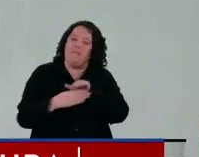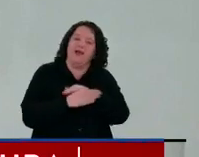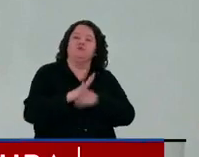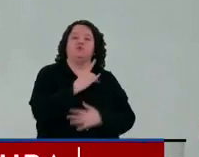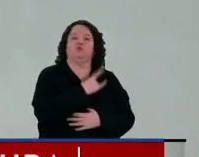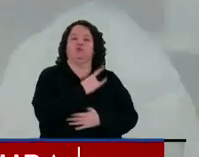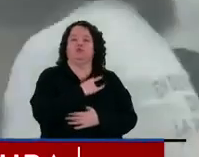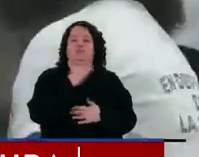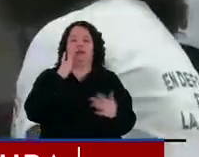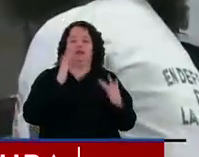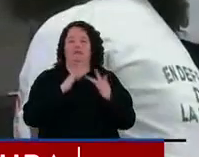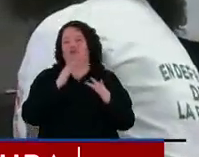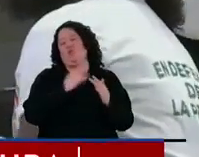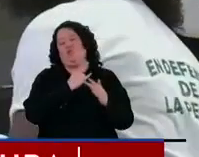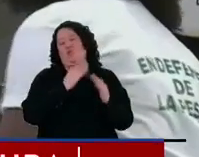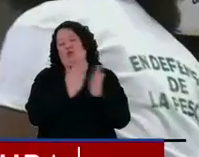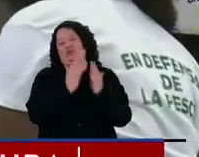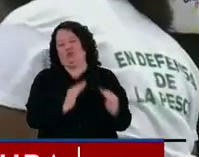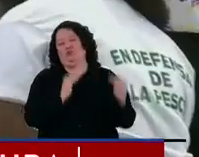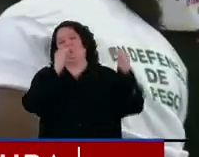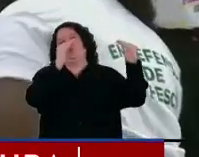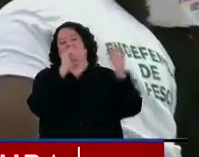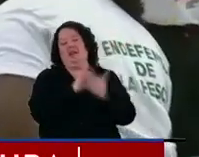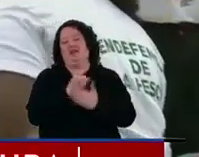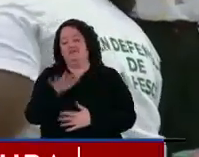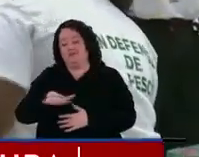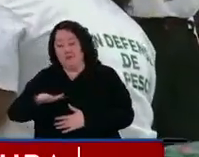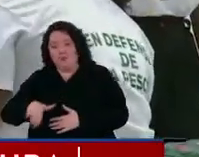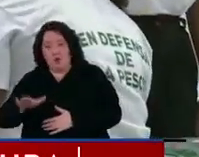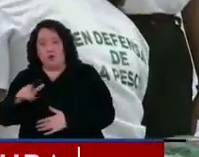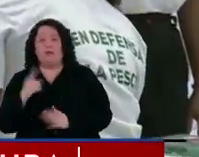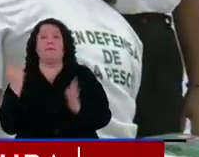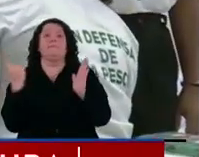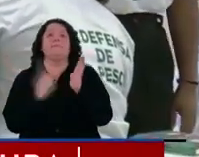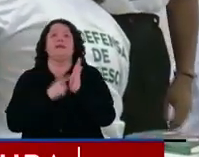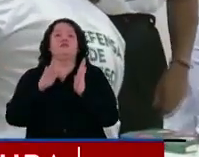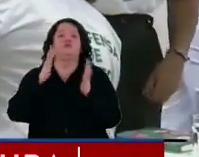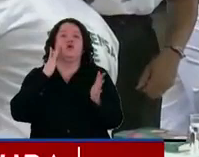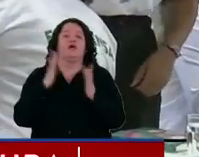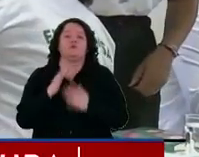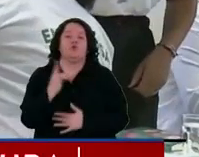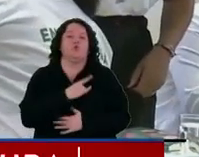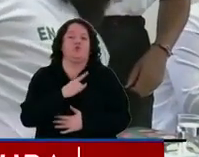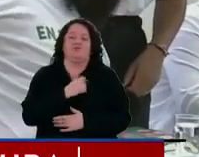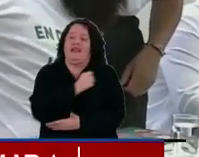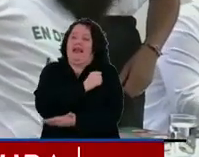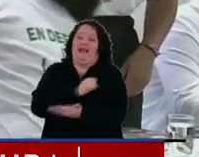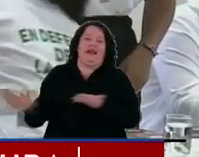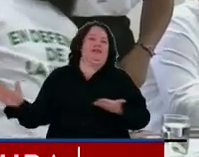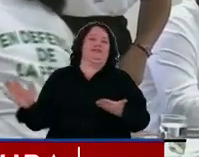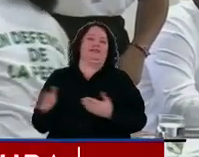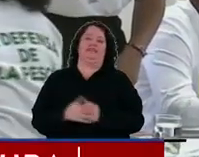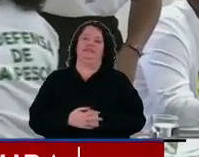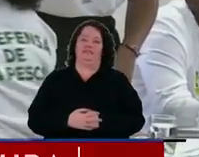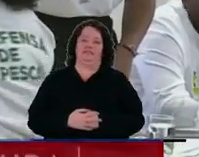superior en el país. En el caso del puerto, el programa arranca con mil cupos universitarios totalmente gratis.